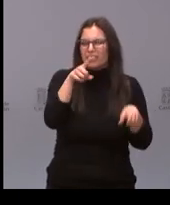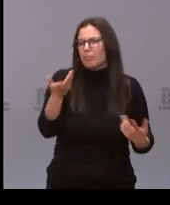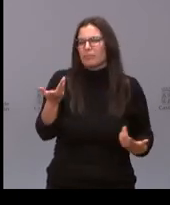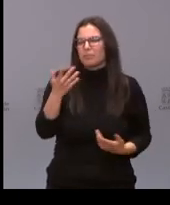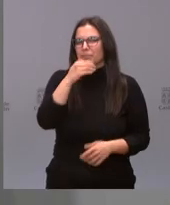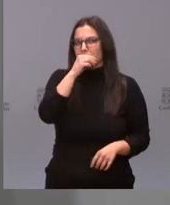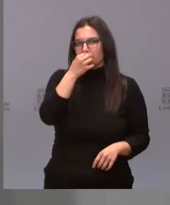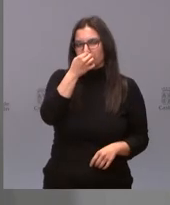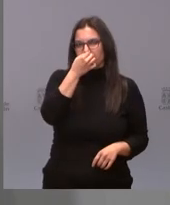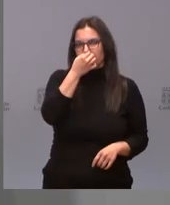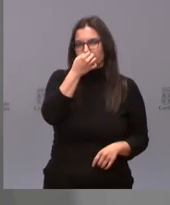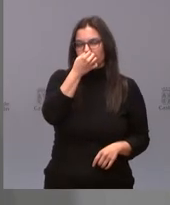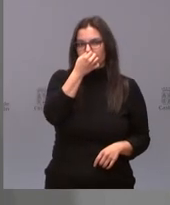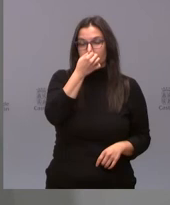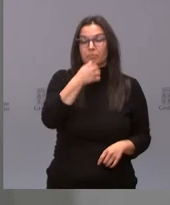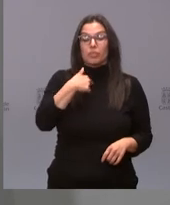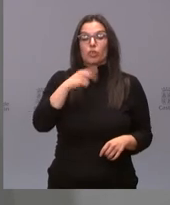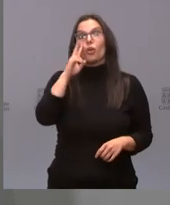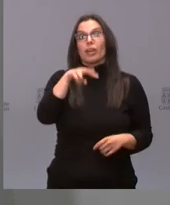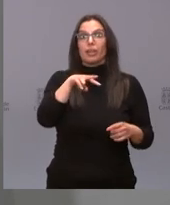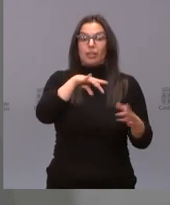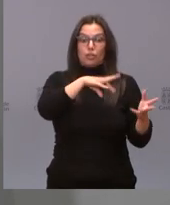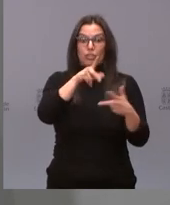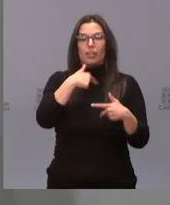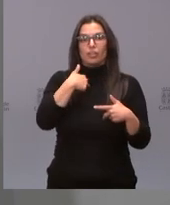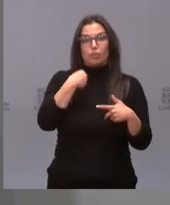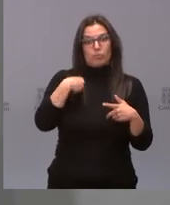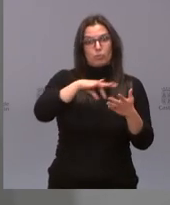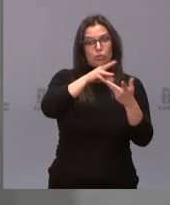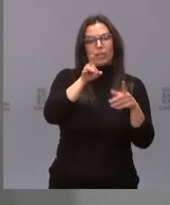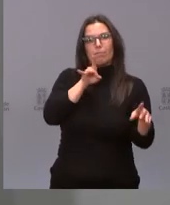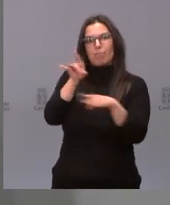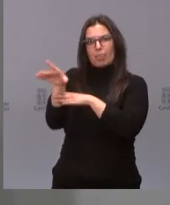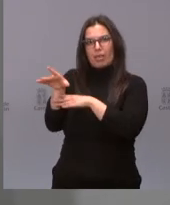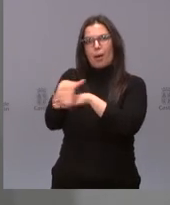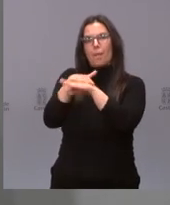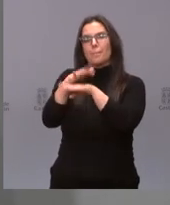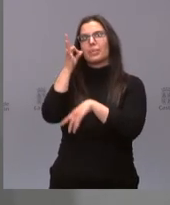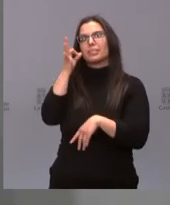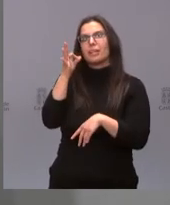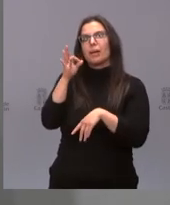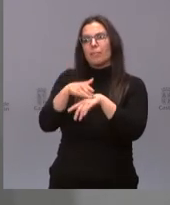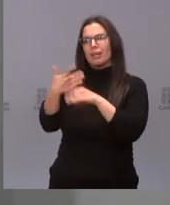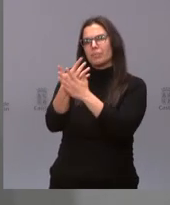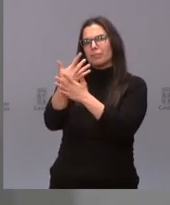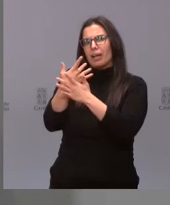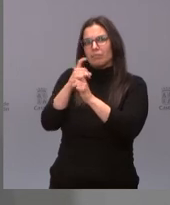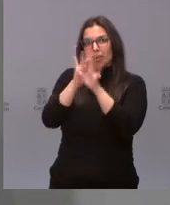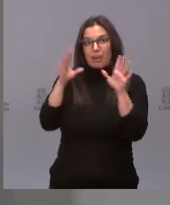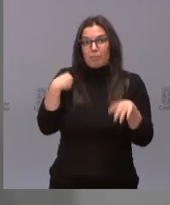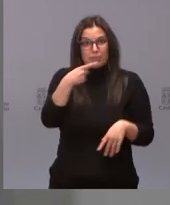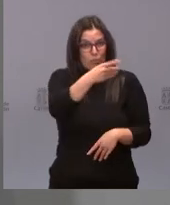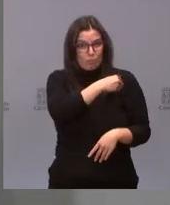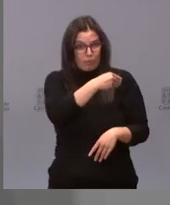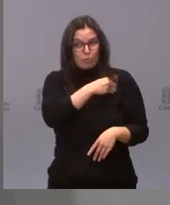Yo cuando leí la noticia, lo que hice fue mandársela a la ministra para que me aclarara la pregunta que